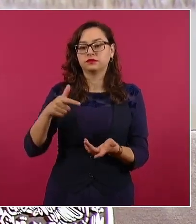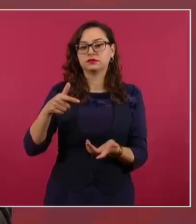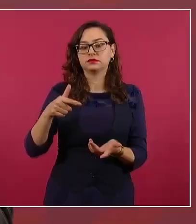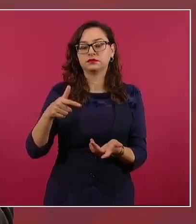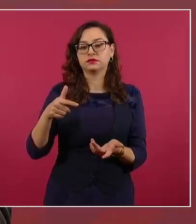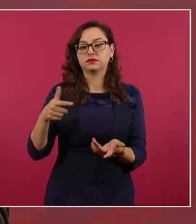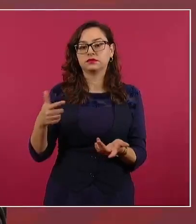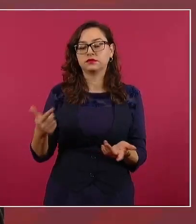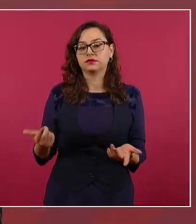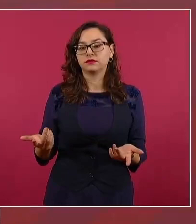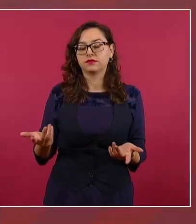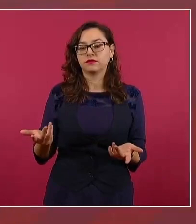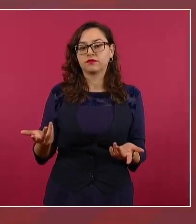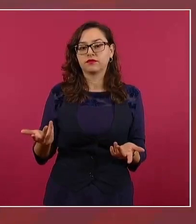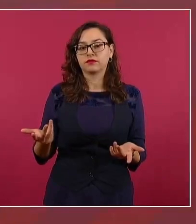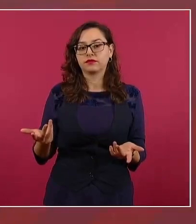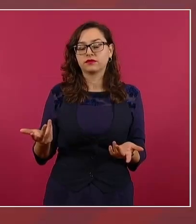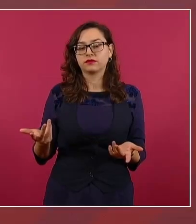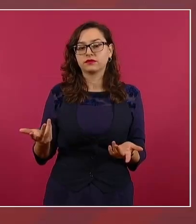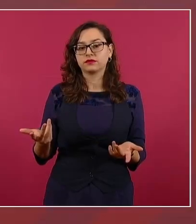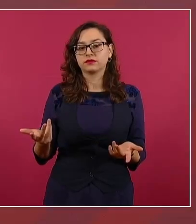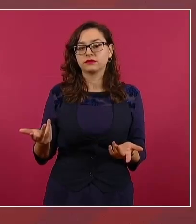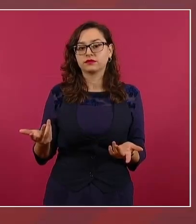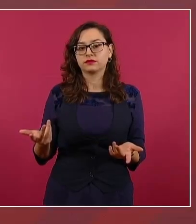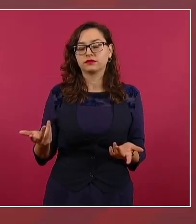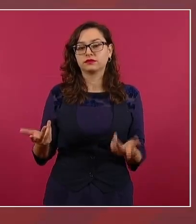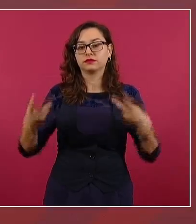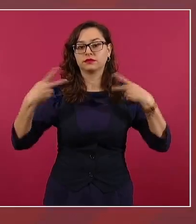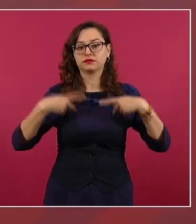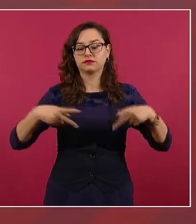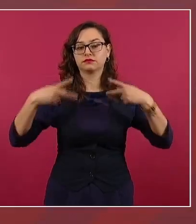consumidor.